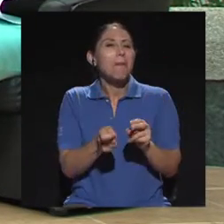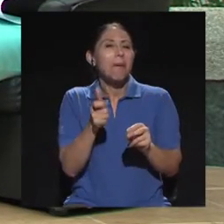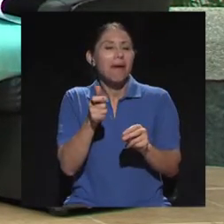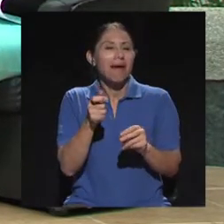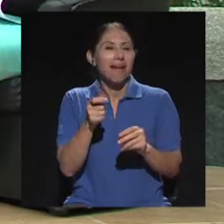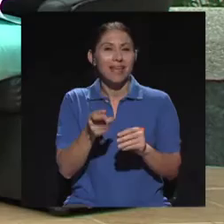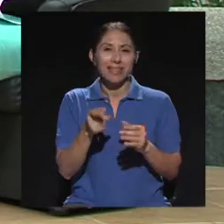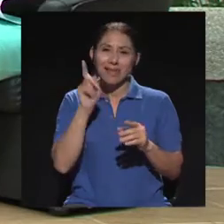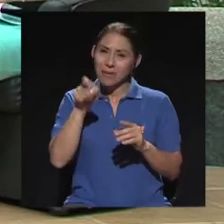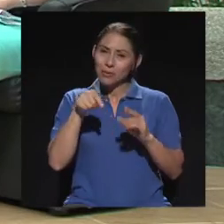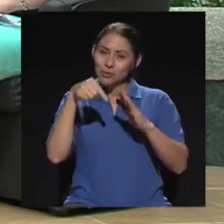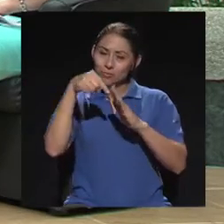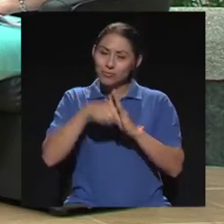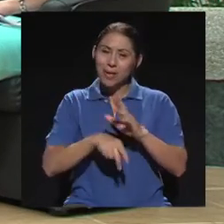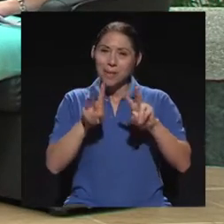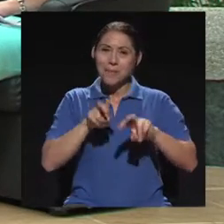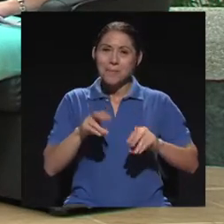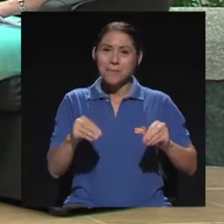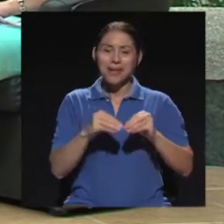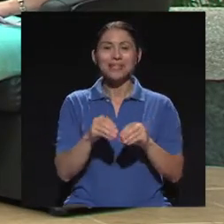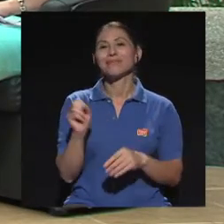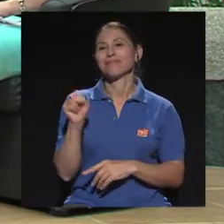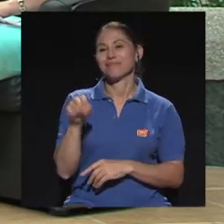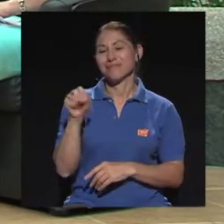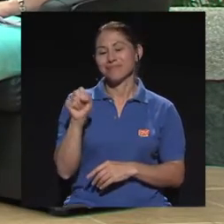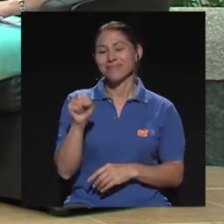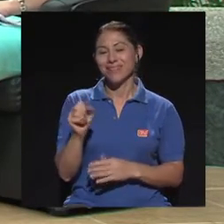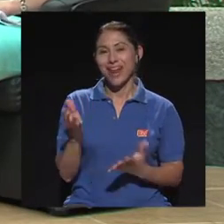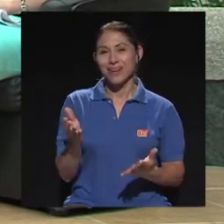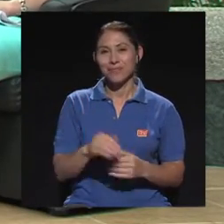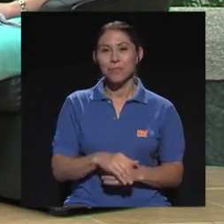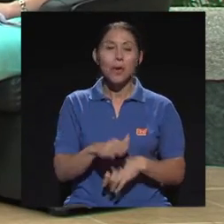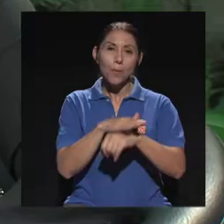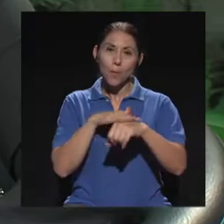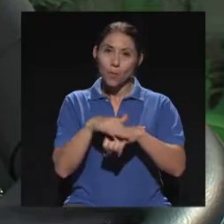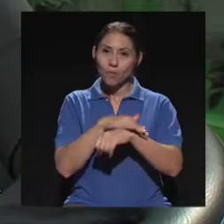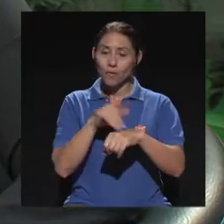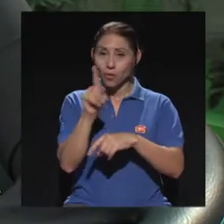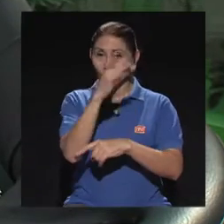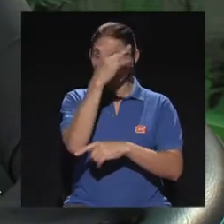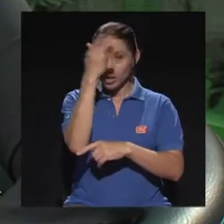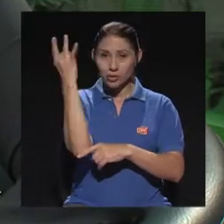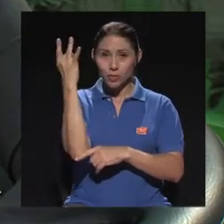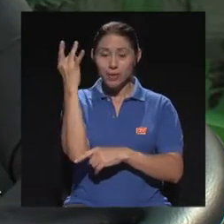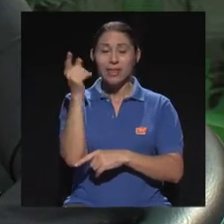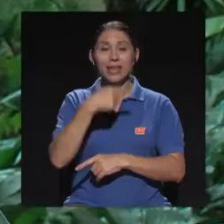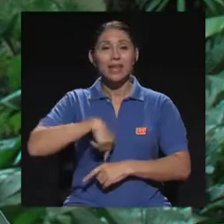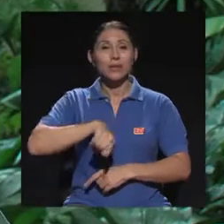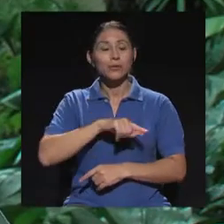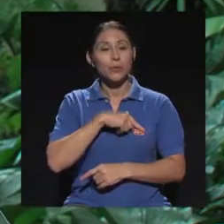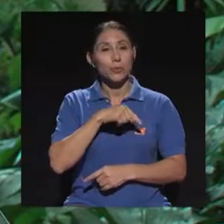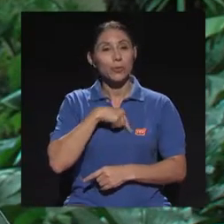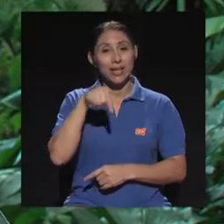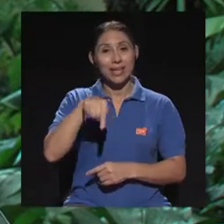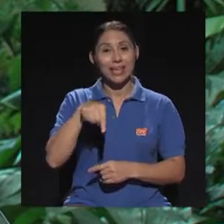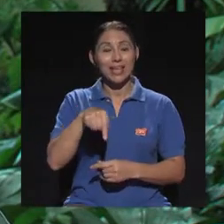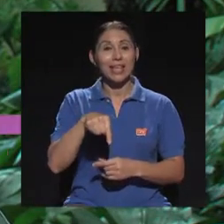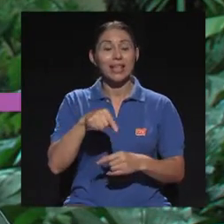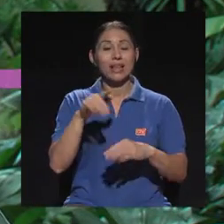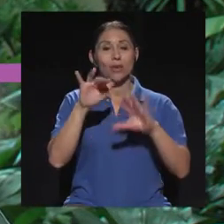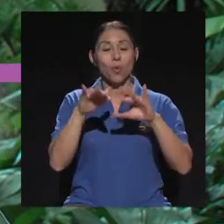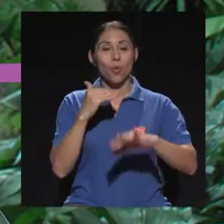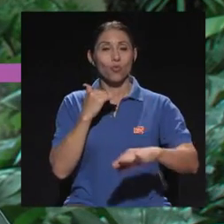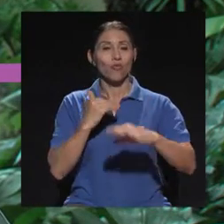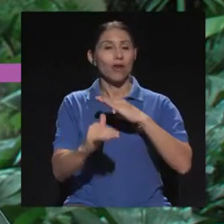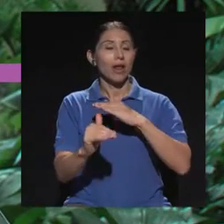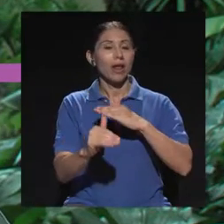pincelada, tenemos que abordar más temáticas. Sí, sí, claro, un placer. Por favor, no se les olvide que estamos en nuestro